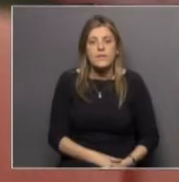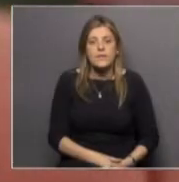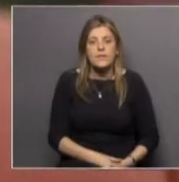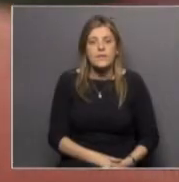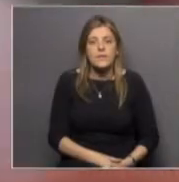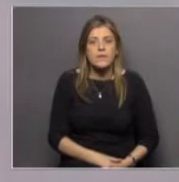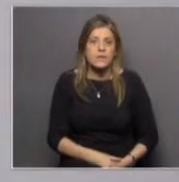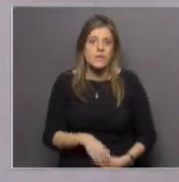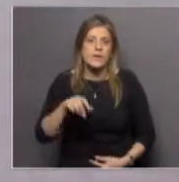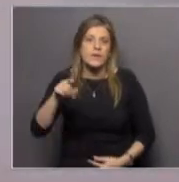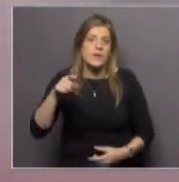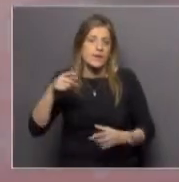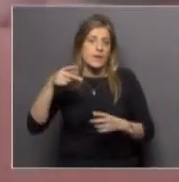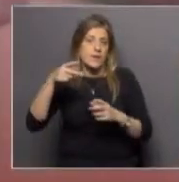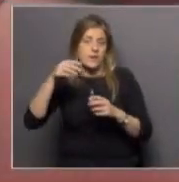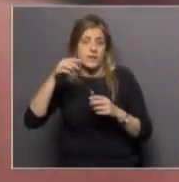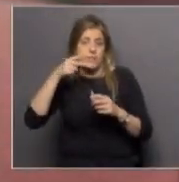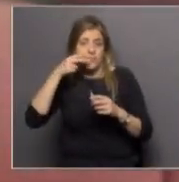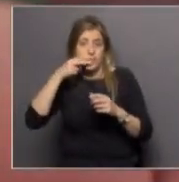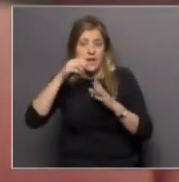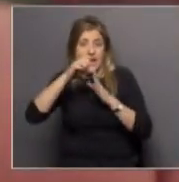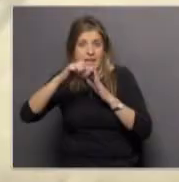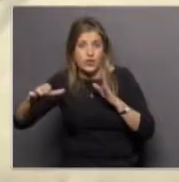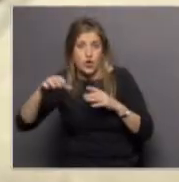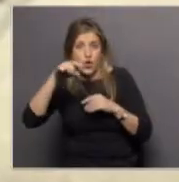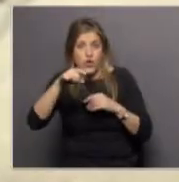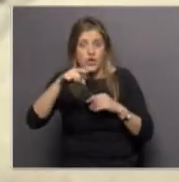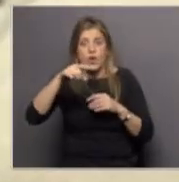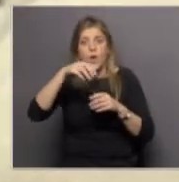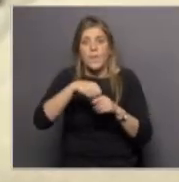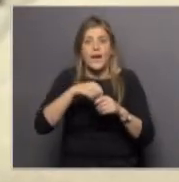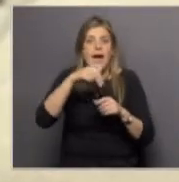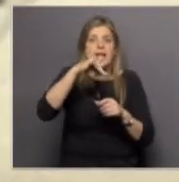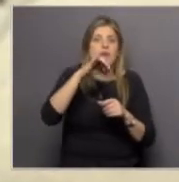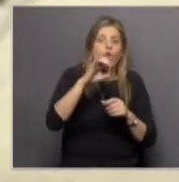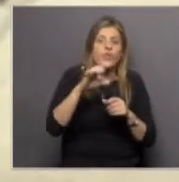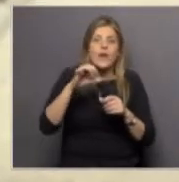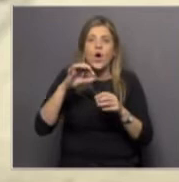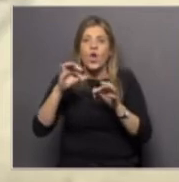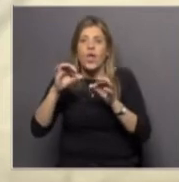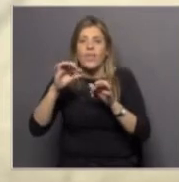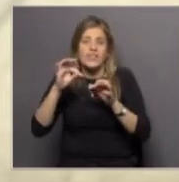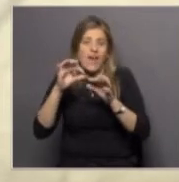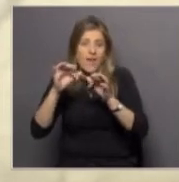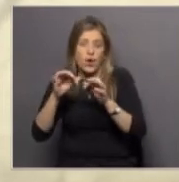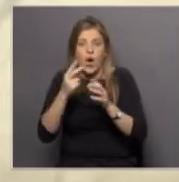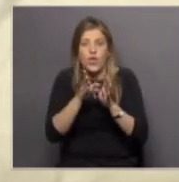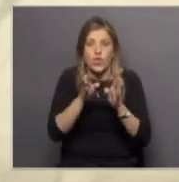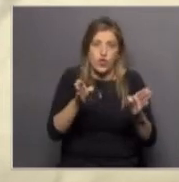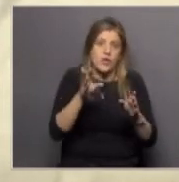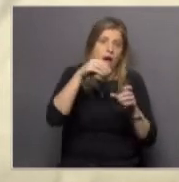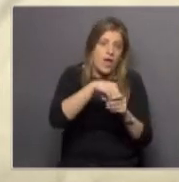los dispositivos electrónicos para consumo de nicotina o tabaco se dividen como en dos categorías están los que utilizan